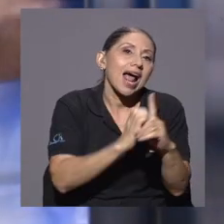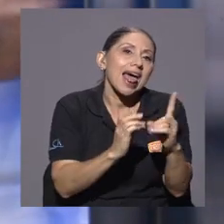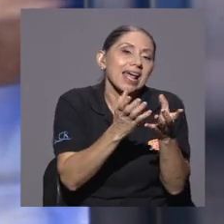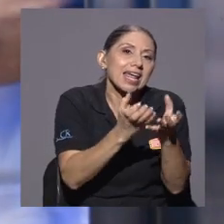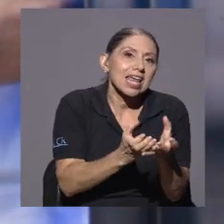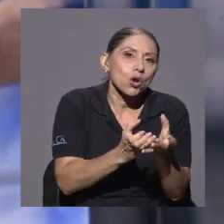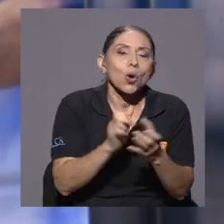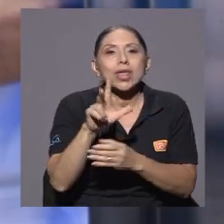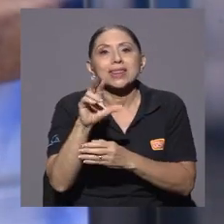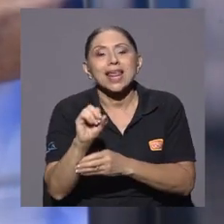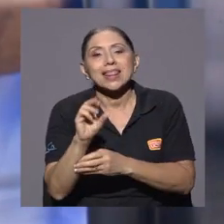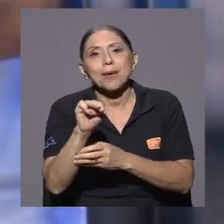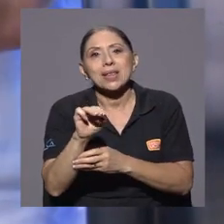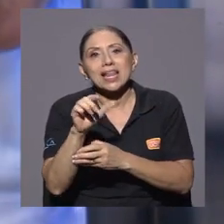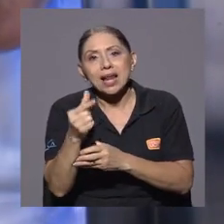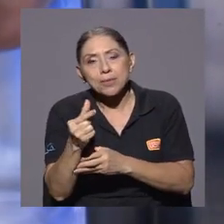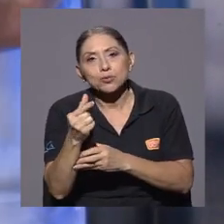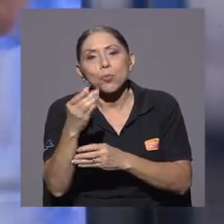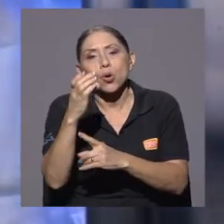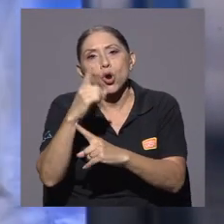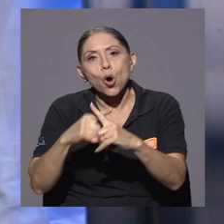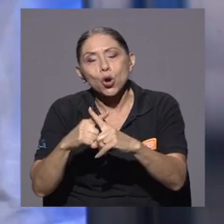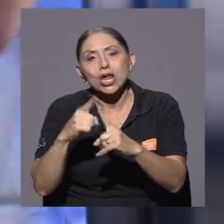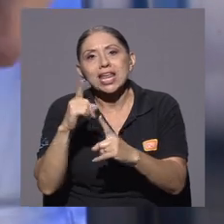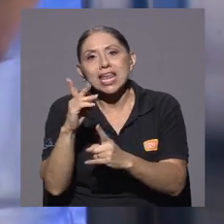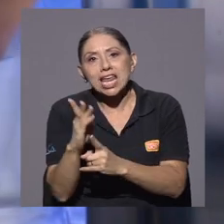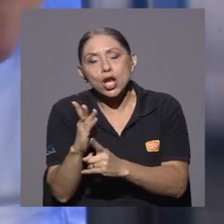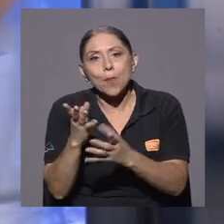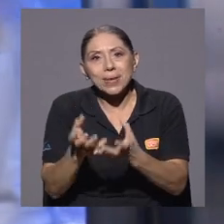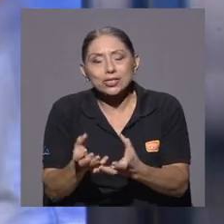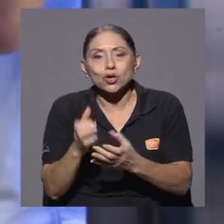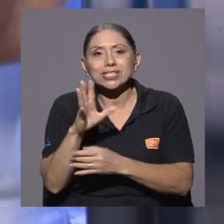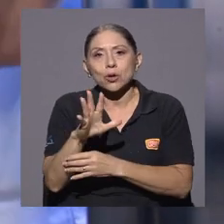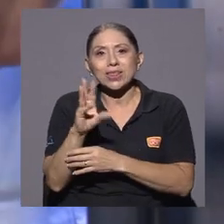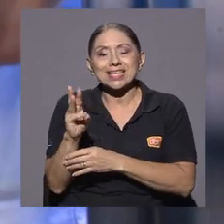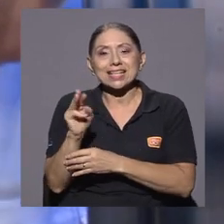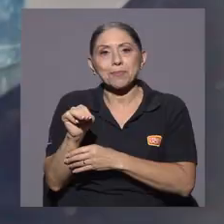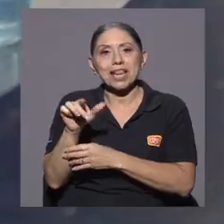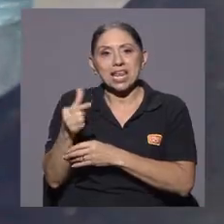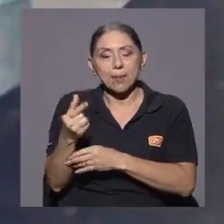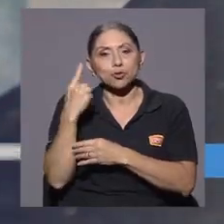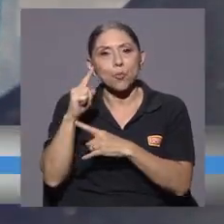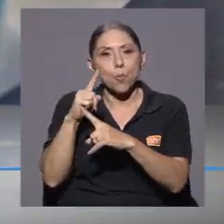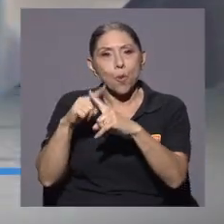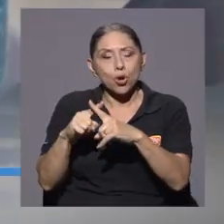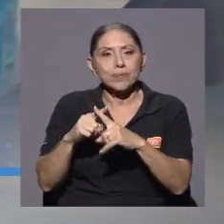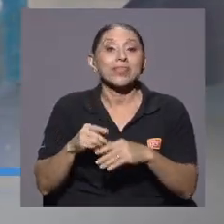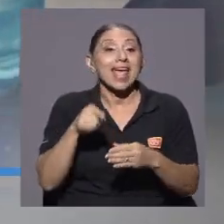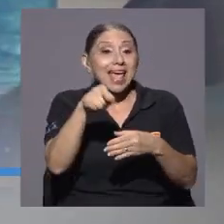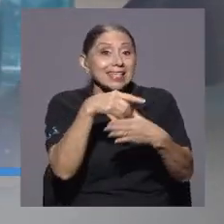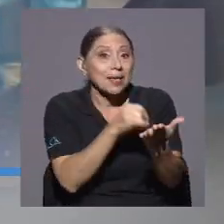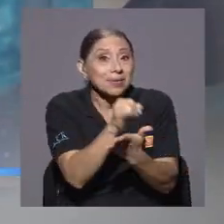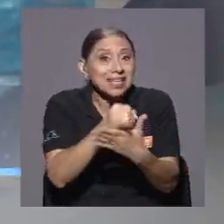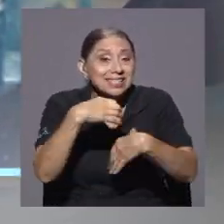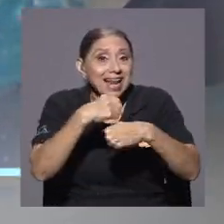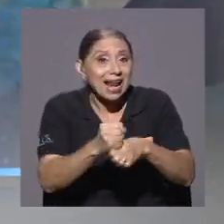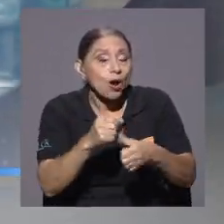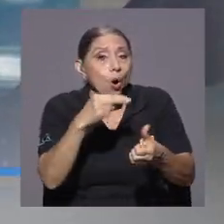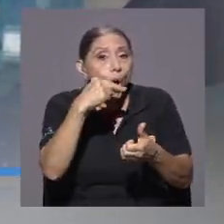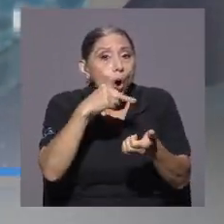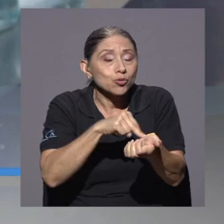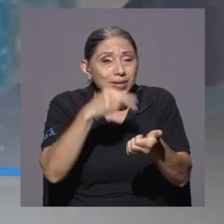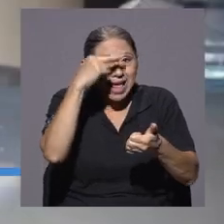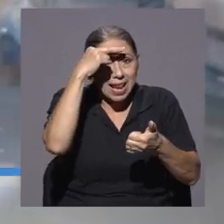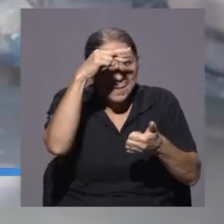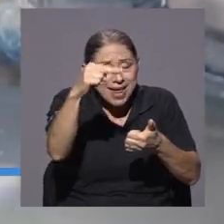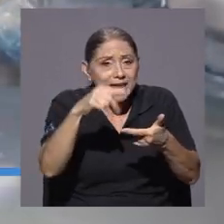miligramos por kilo peso y 56 miligramos por kilo peso. La investigación se realizará en los hospitales México, Rafael Ángel